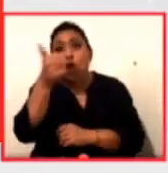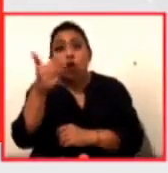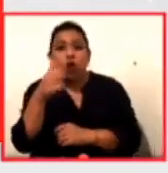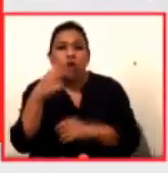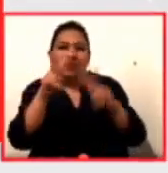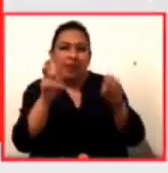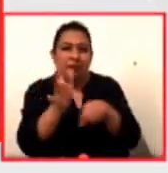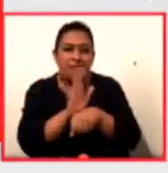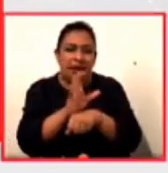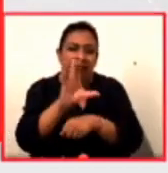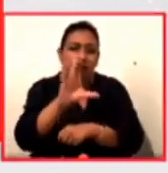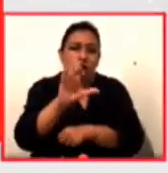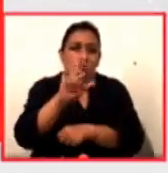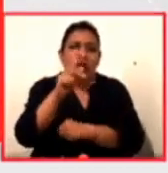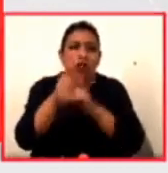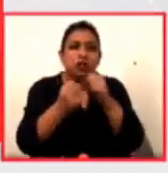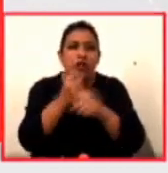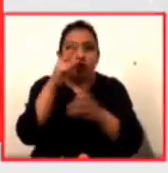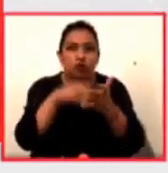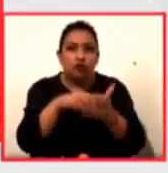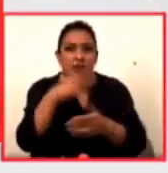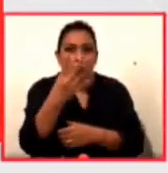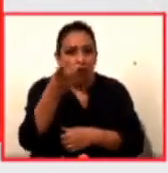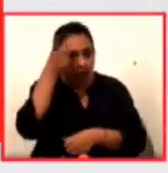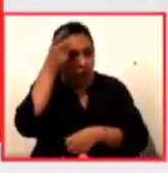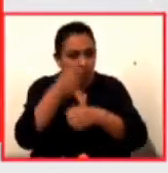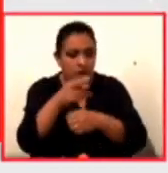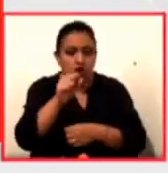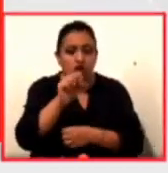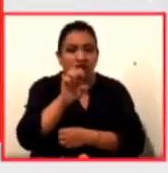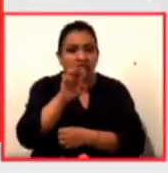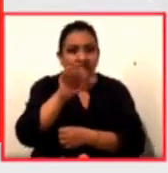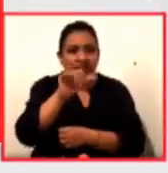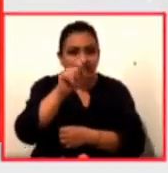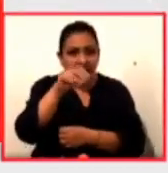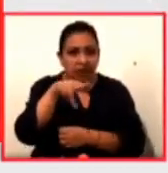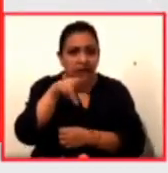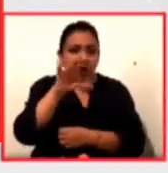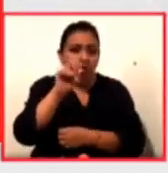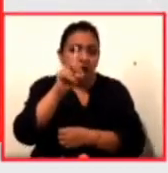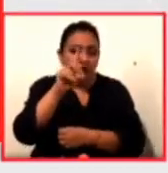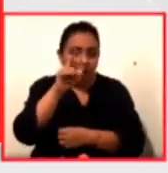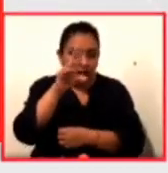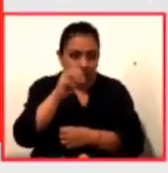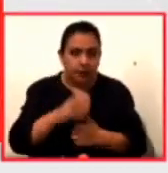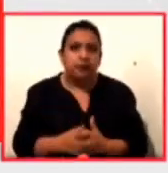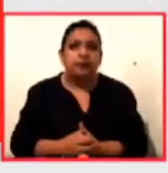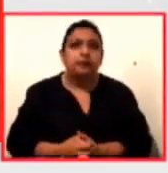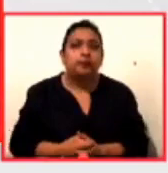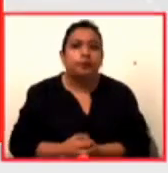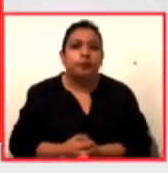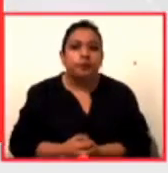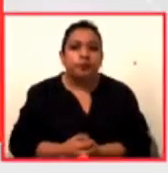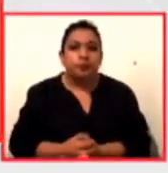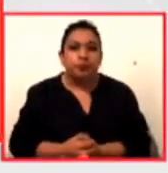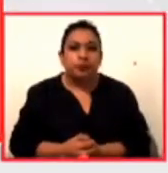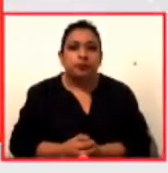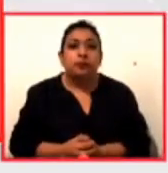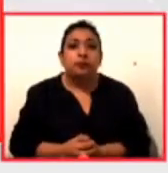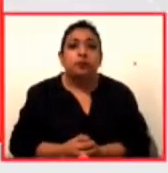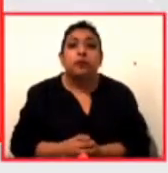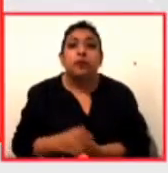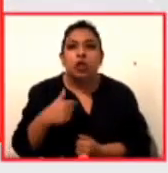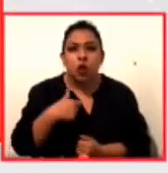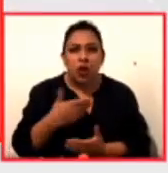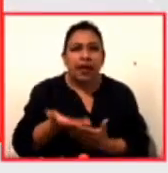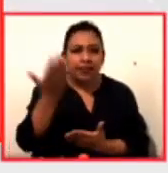Sebastián Cordero del año 2004 Dicen mi mamá que él es como el diablo ahí nunca lo van a atrapar Yo ya conocí a